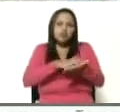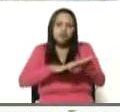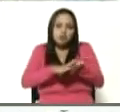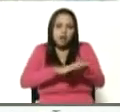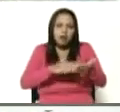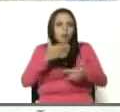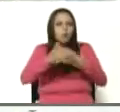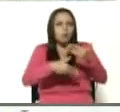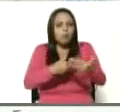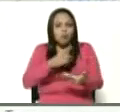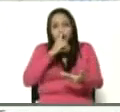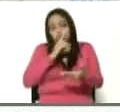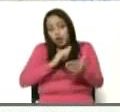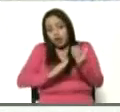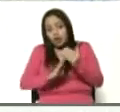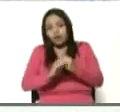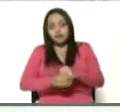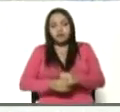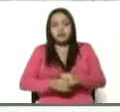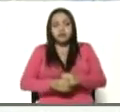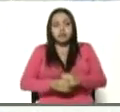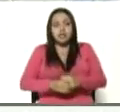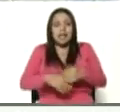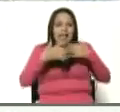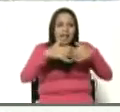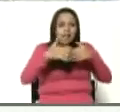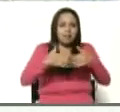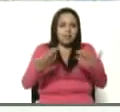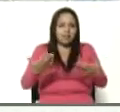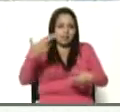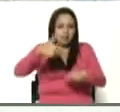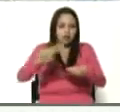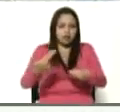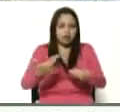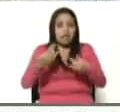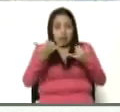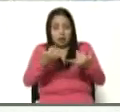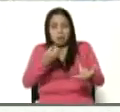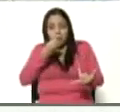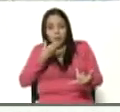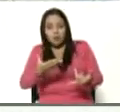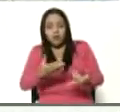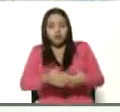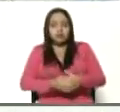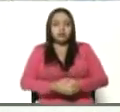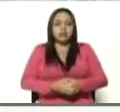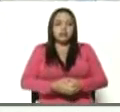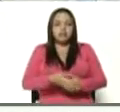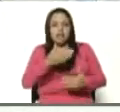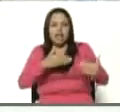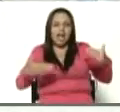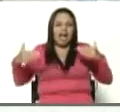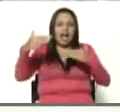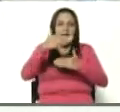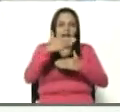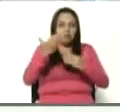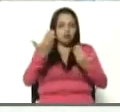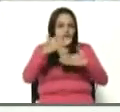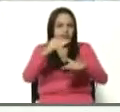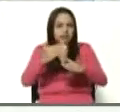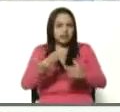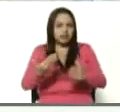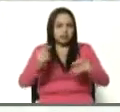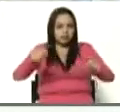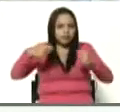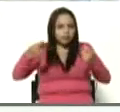callada, como dicen, las refinerías. Y ya están en un buen nivel de recuperación. Alto nivel de recuperación. Por eso creo